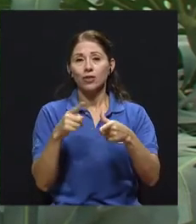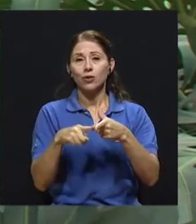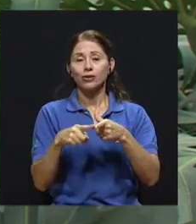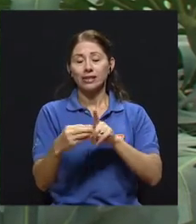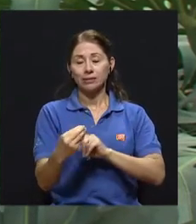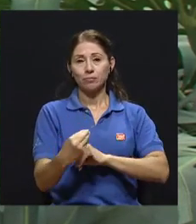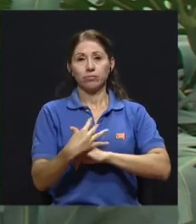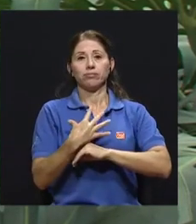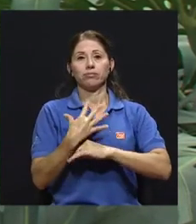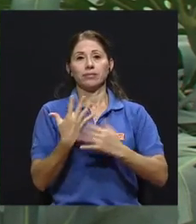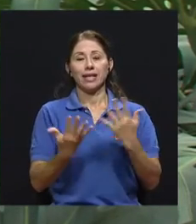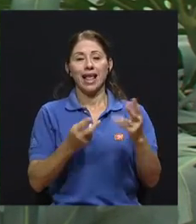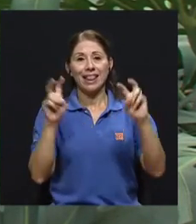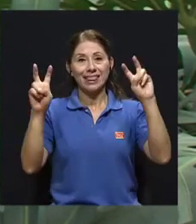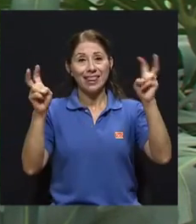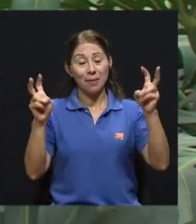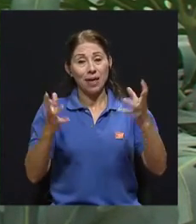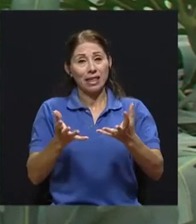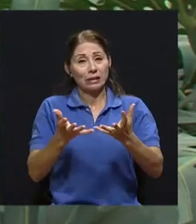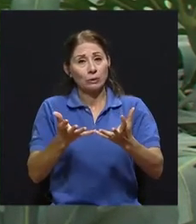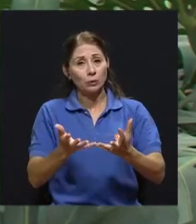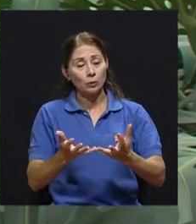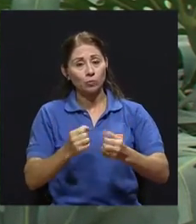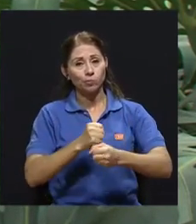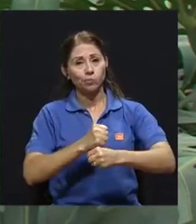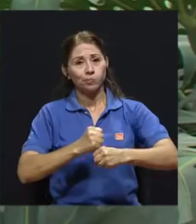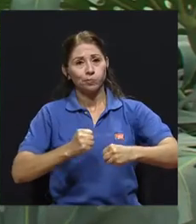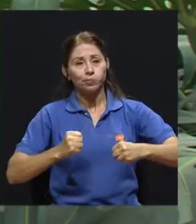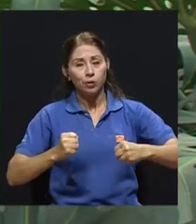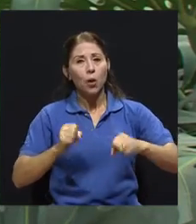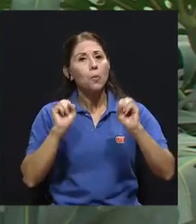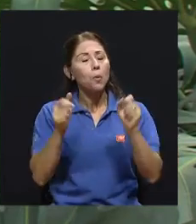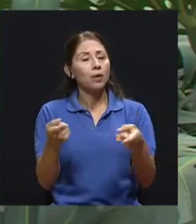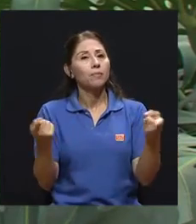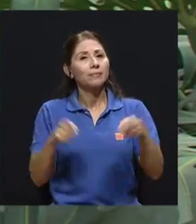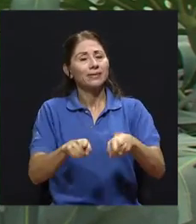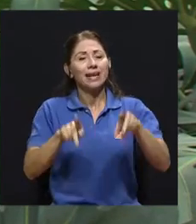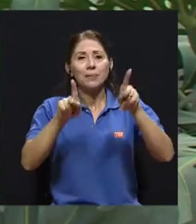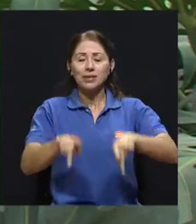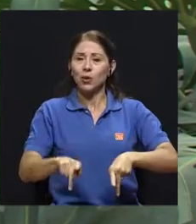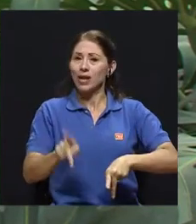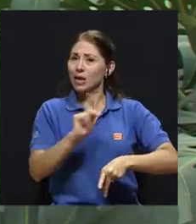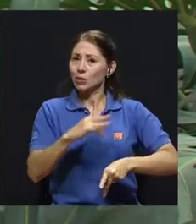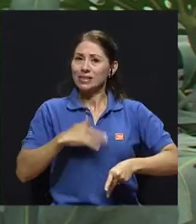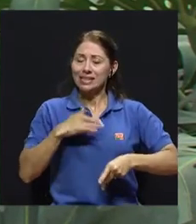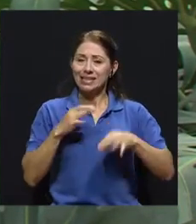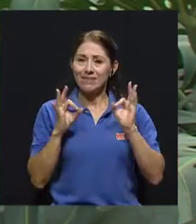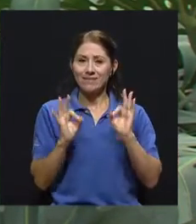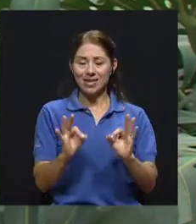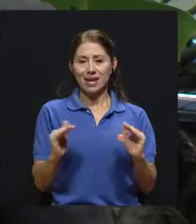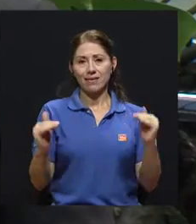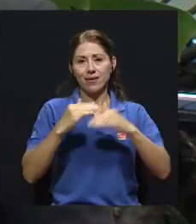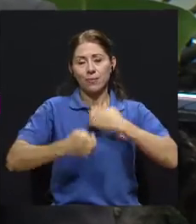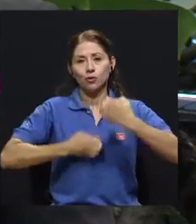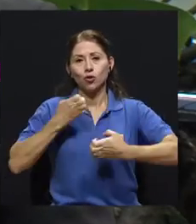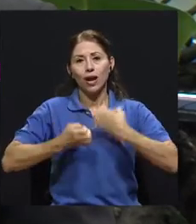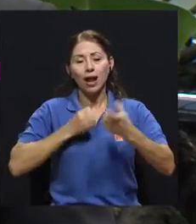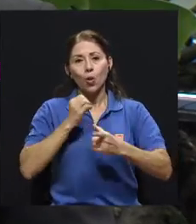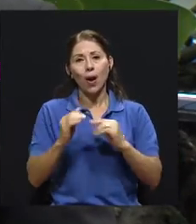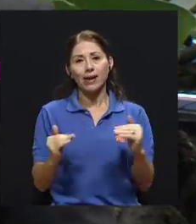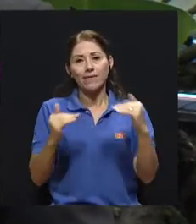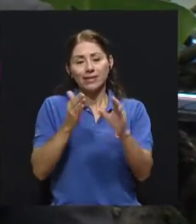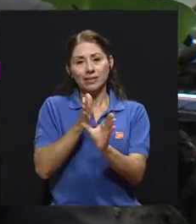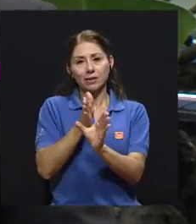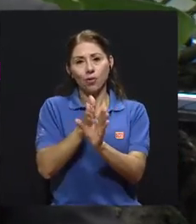un detonante, entonces, de malestares a nivel emocional, a nivel psicológico. Ya, Y